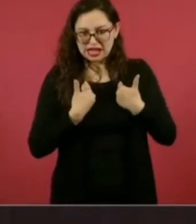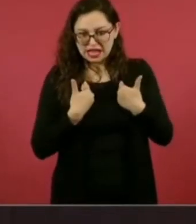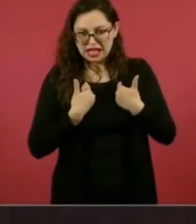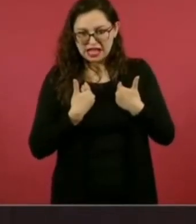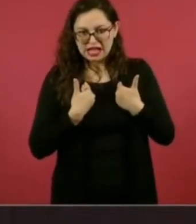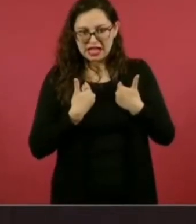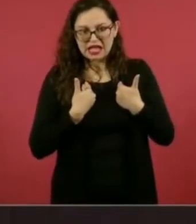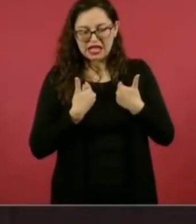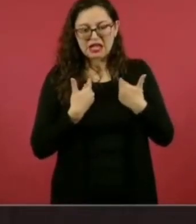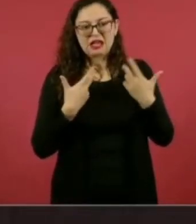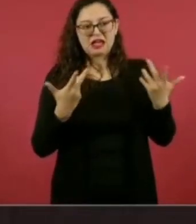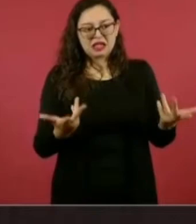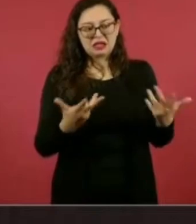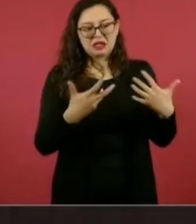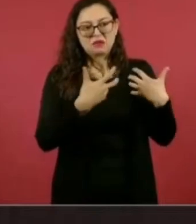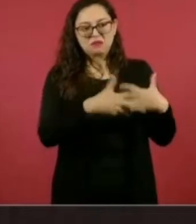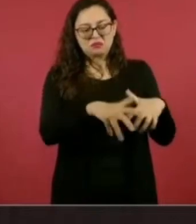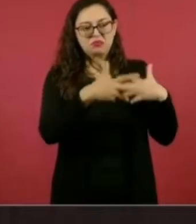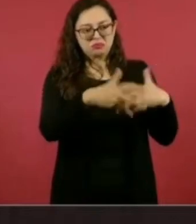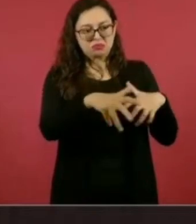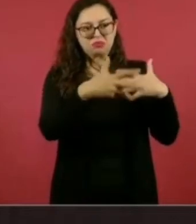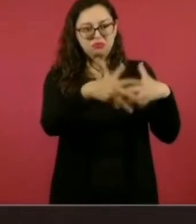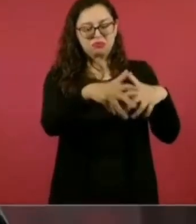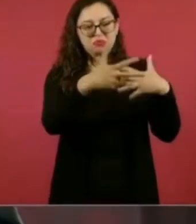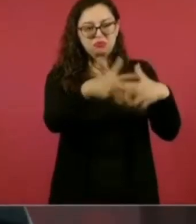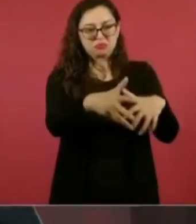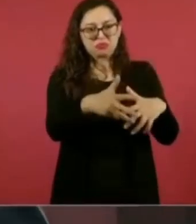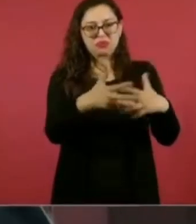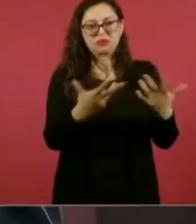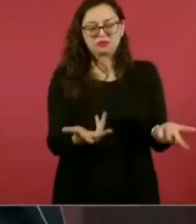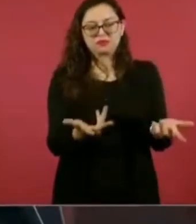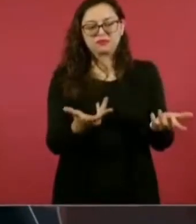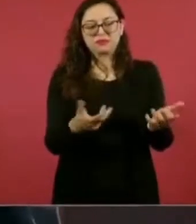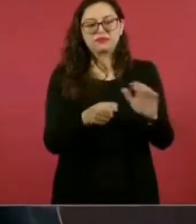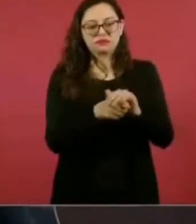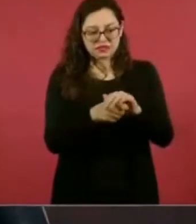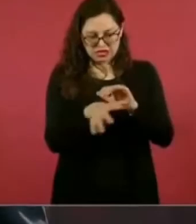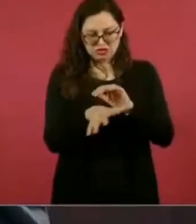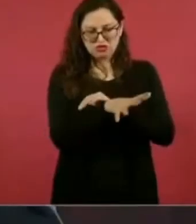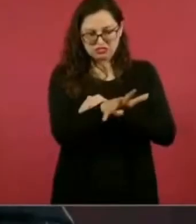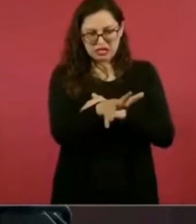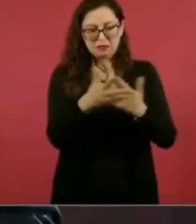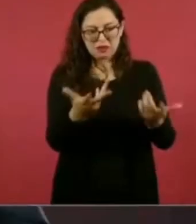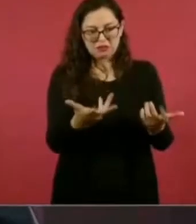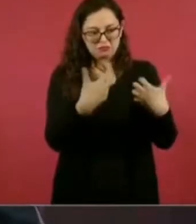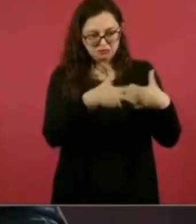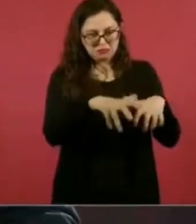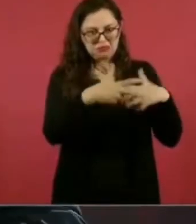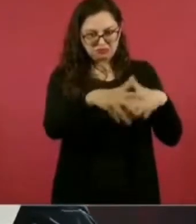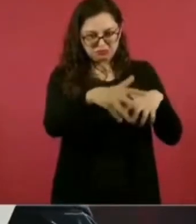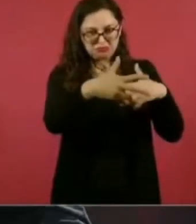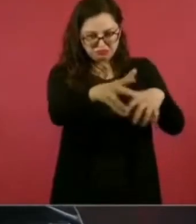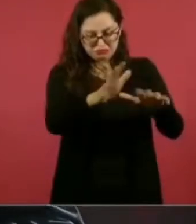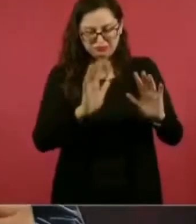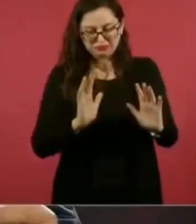hubo quienes se manifestaron por la desaparición de los jóvenes de Ayotzinapa, pero como